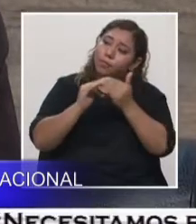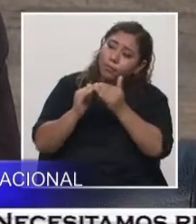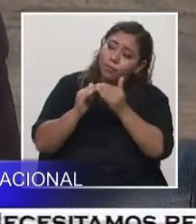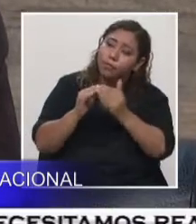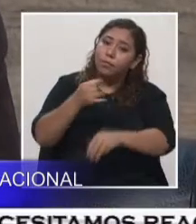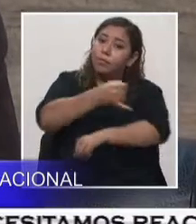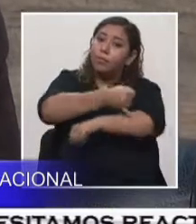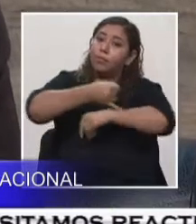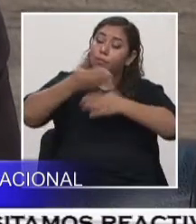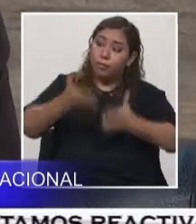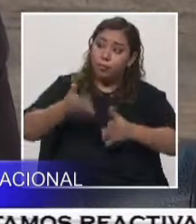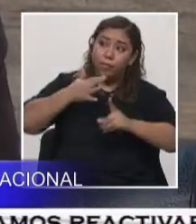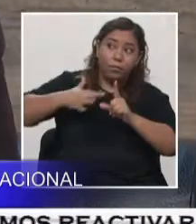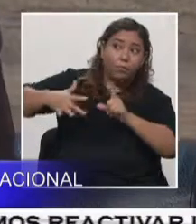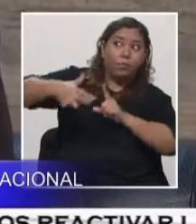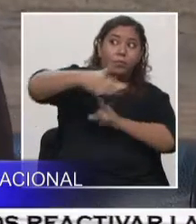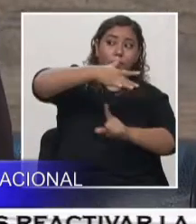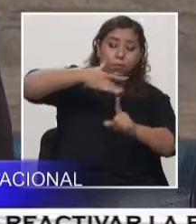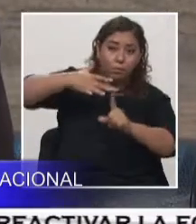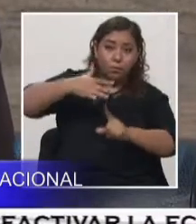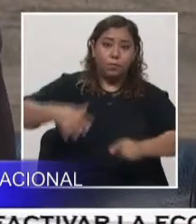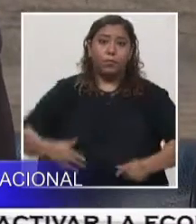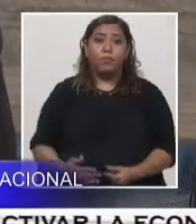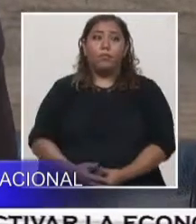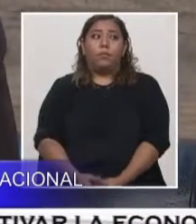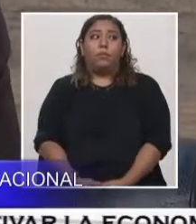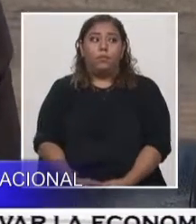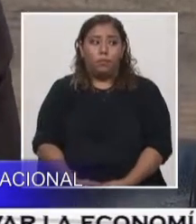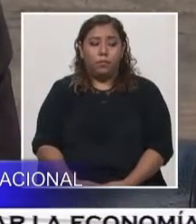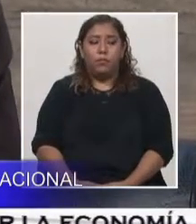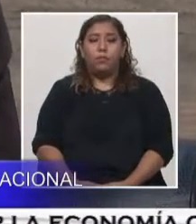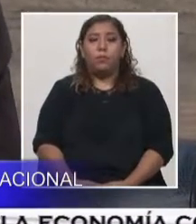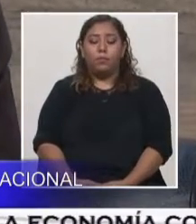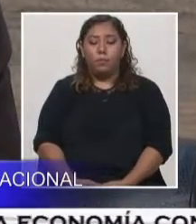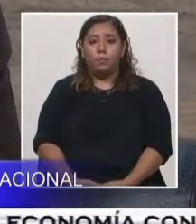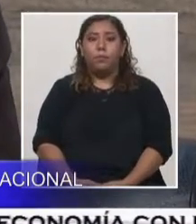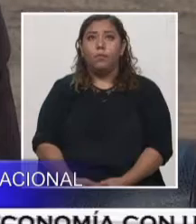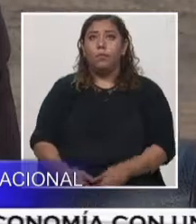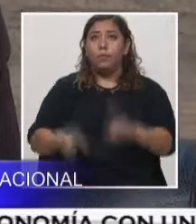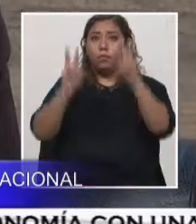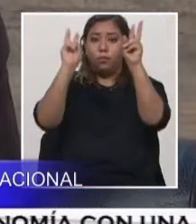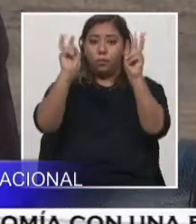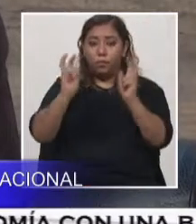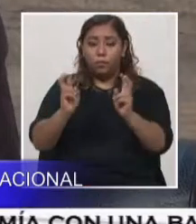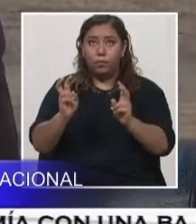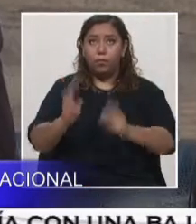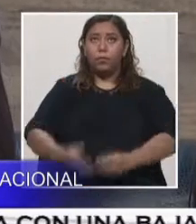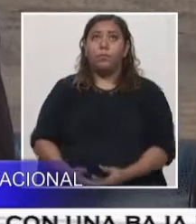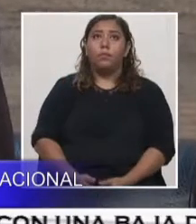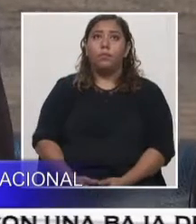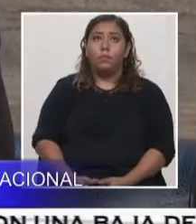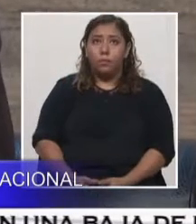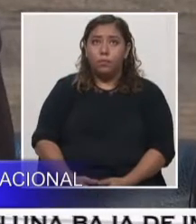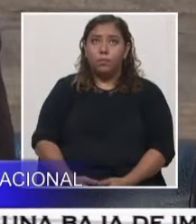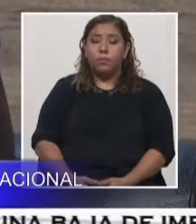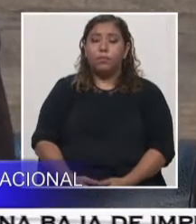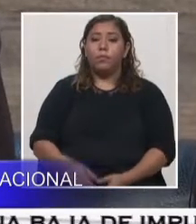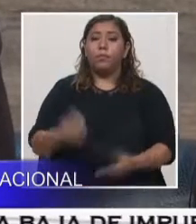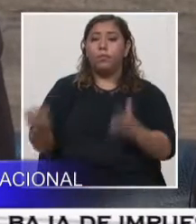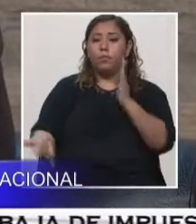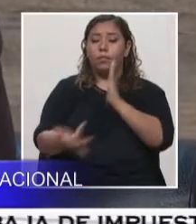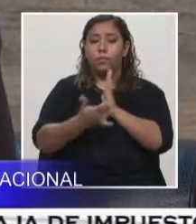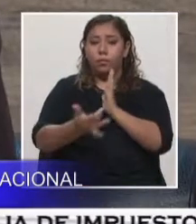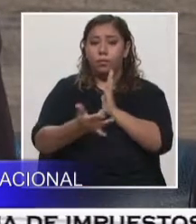y ambientes como eslogan de nuestro y dentro de los ejes temáticos pues tenemos lo que son las tecnologías,